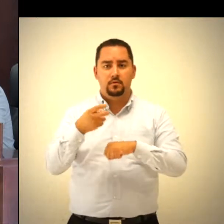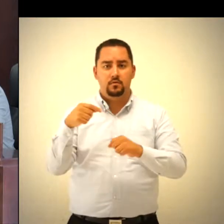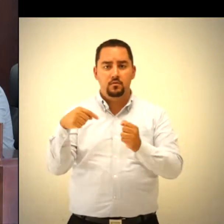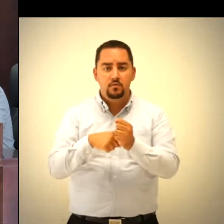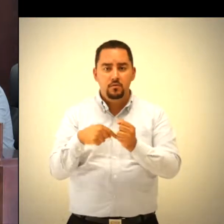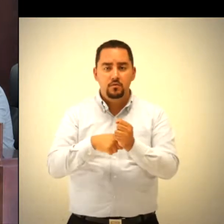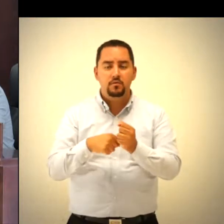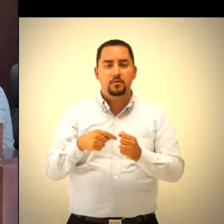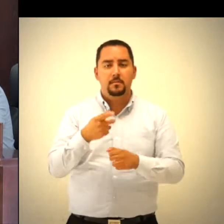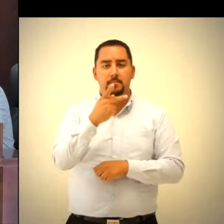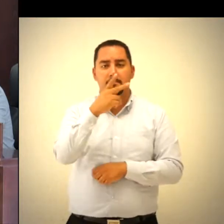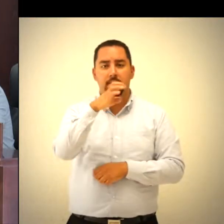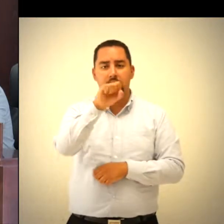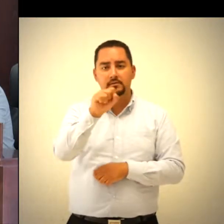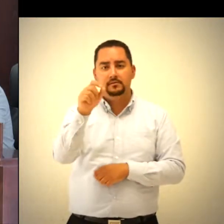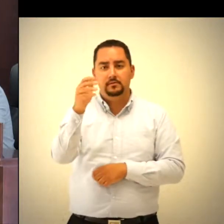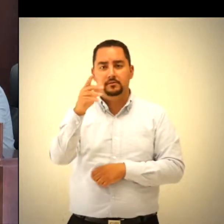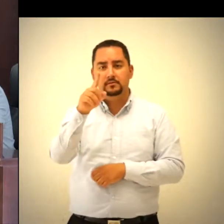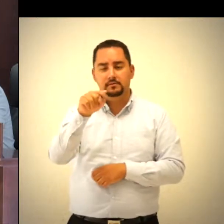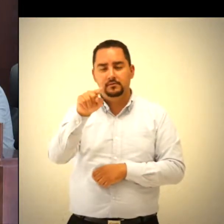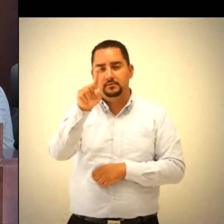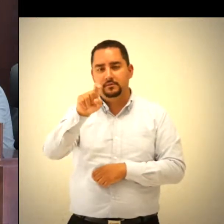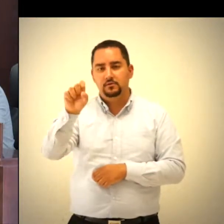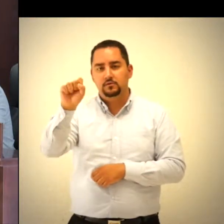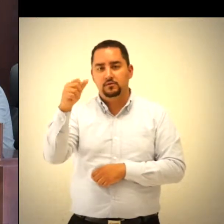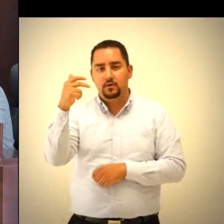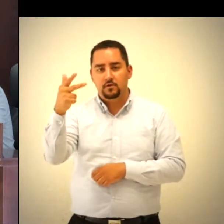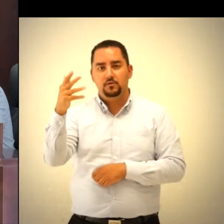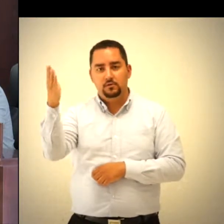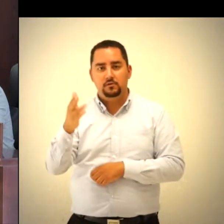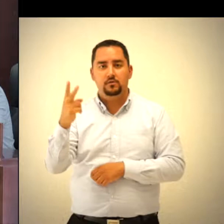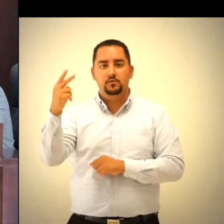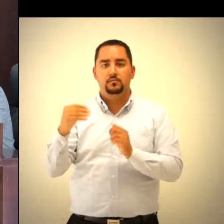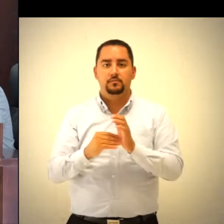la clave PES-168, diagonal 2018.